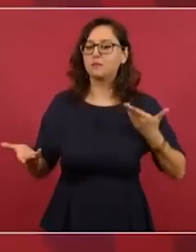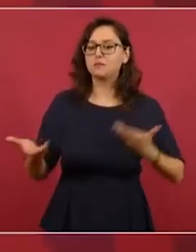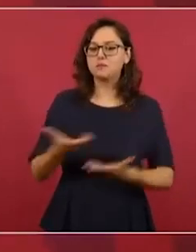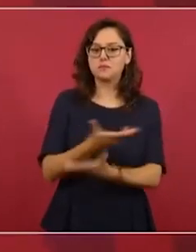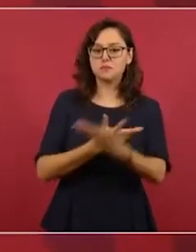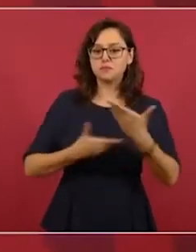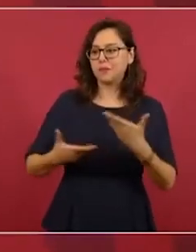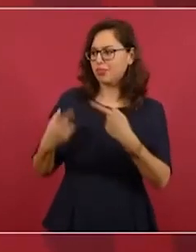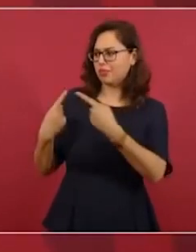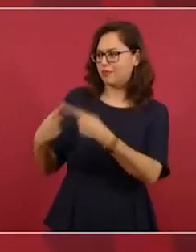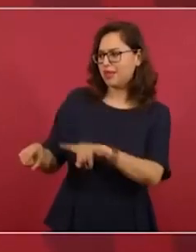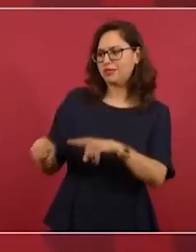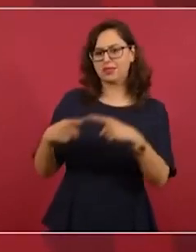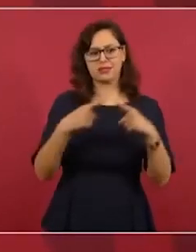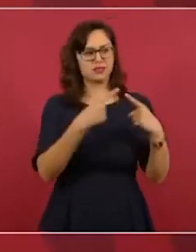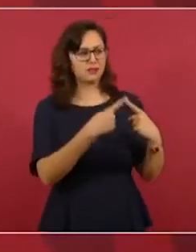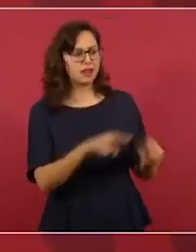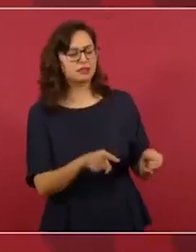nuestras diferencias